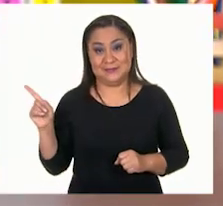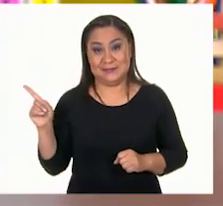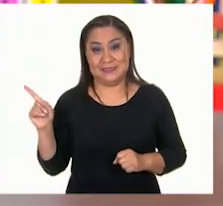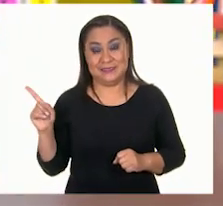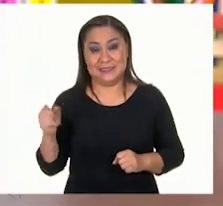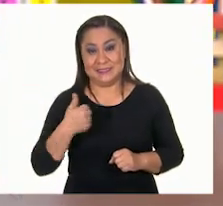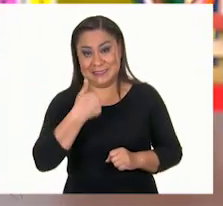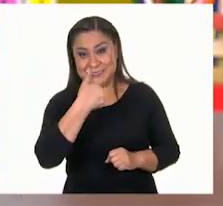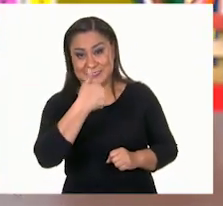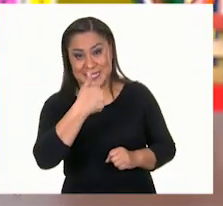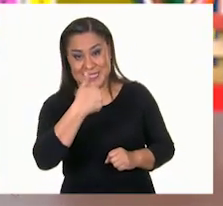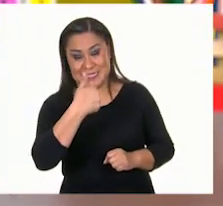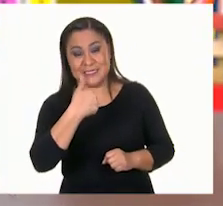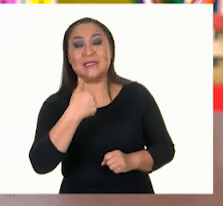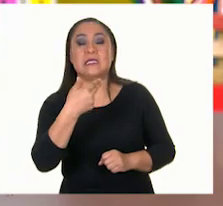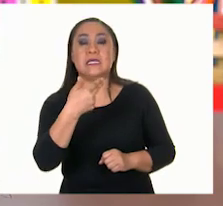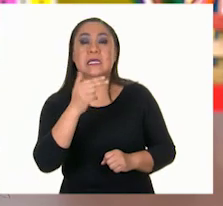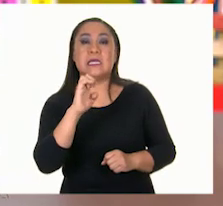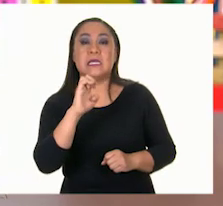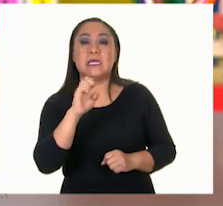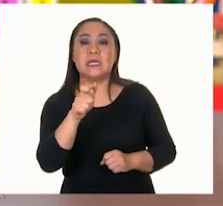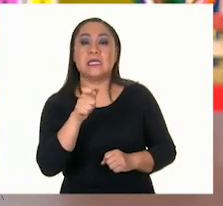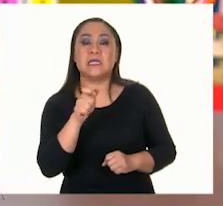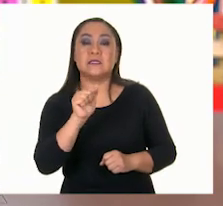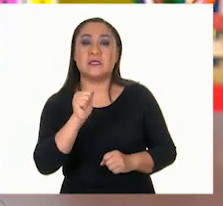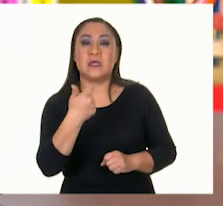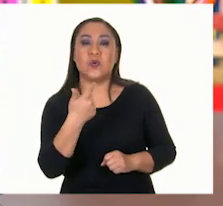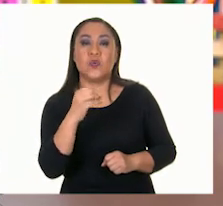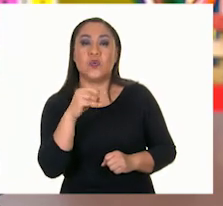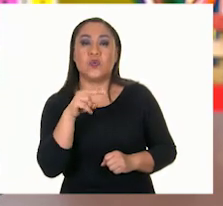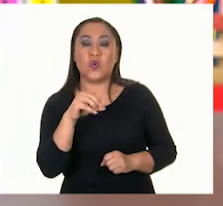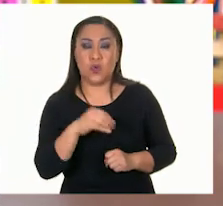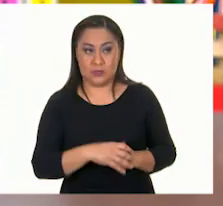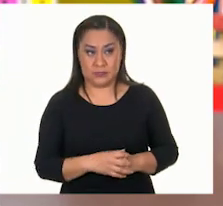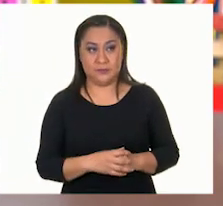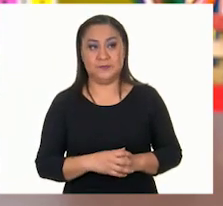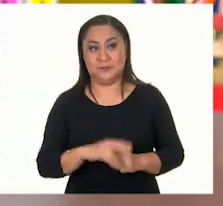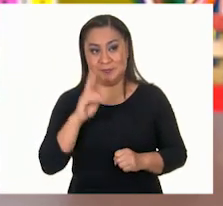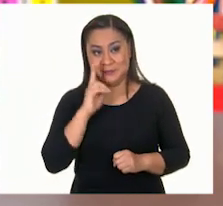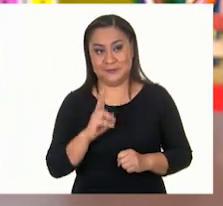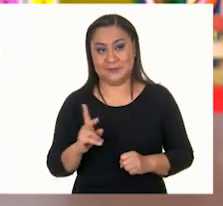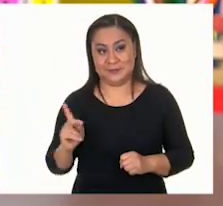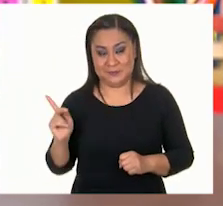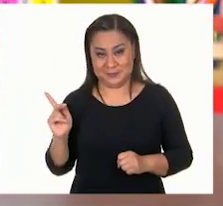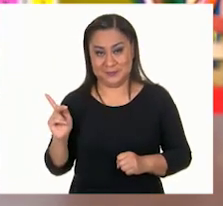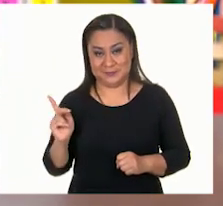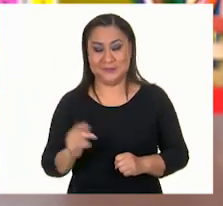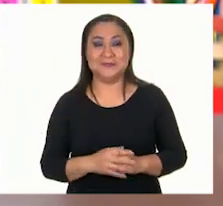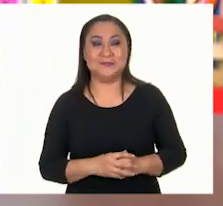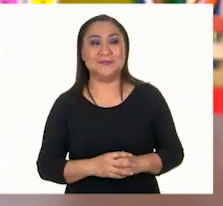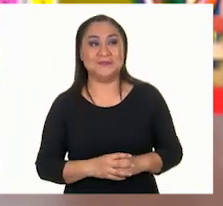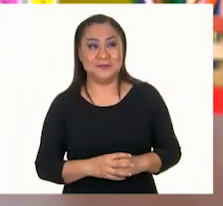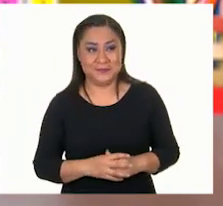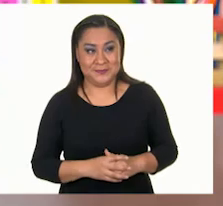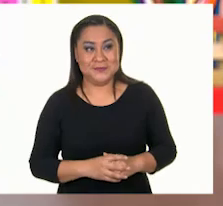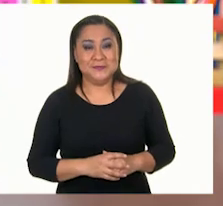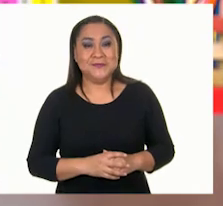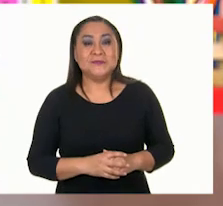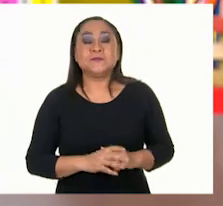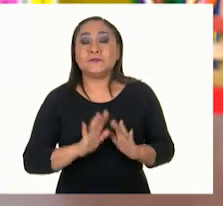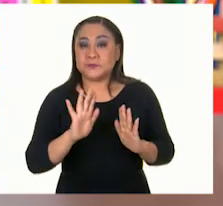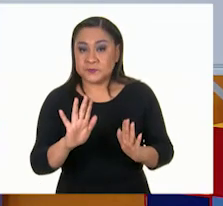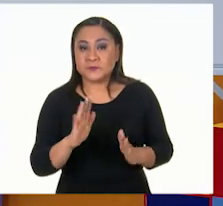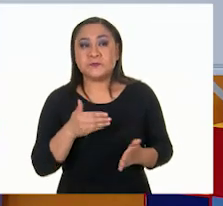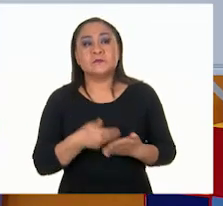Muy bien. Ese es un hexágono. Aquí está el hexágono. Ahí están sus vértices. Muy bien. Vamos